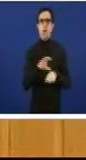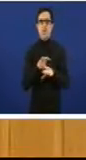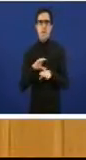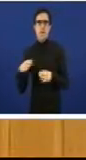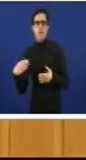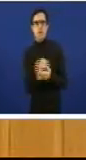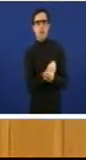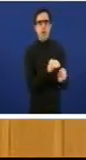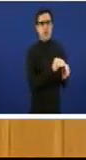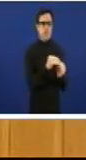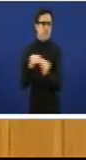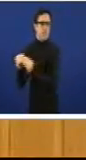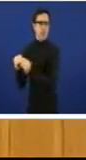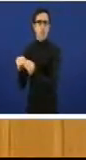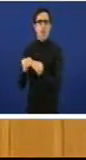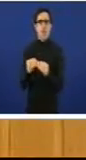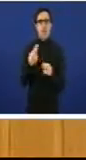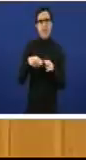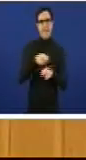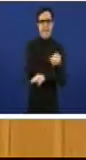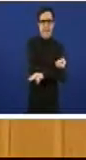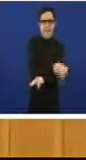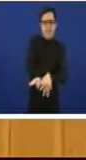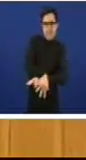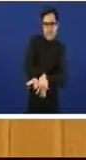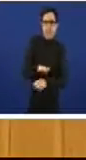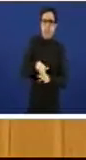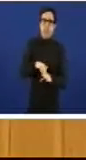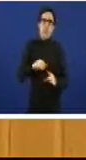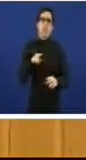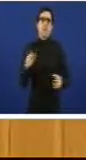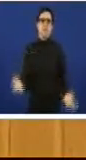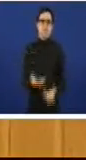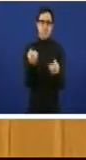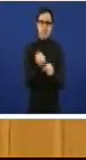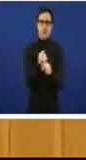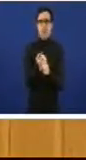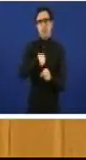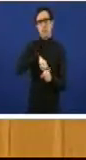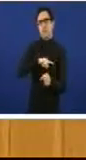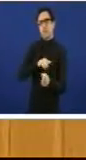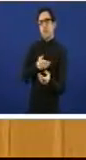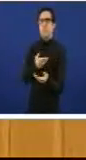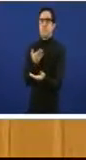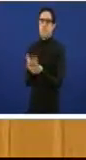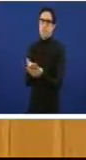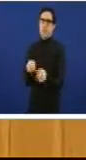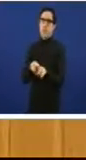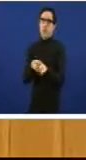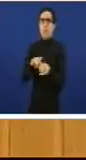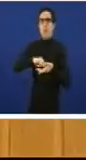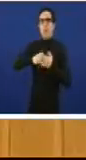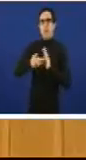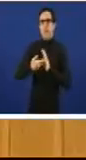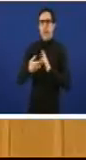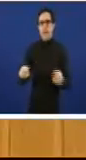e propoñemos medidas de fomento de emprego propiamente dictas. Para iso propoñemos un plan concertado